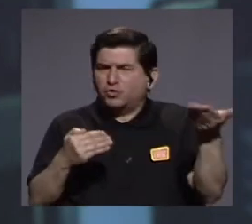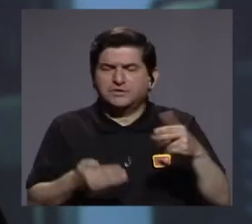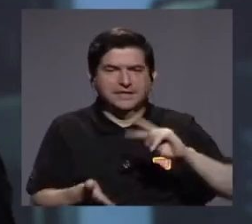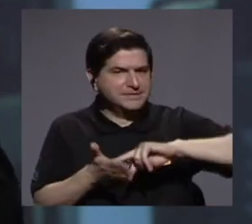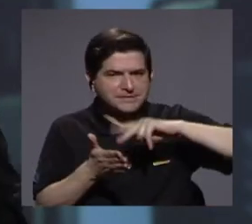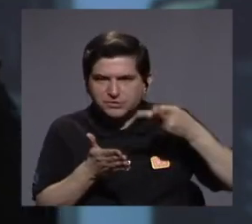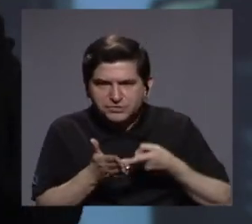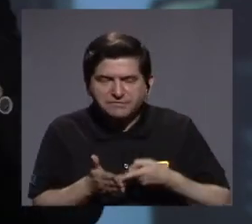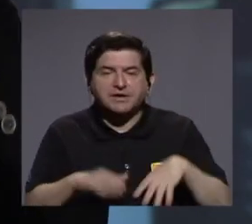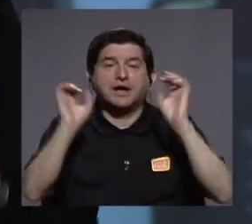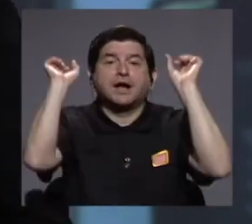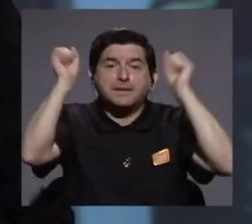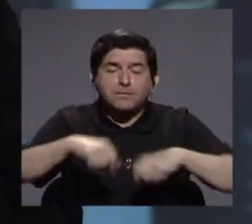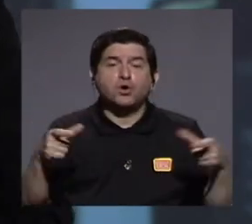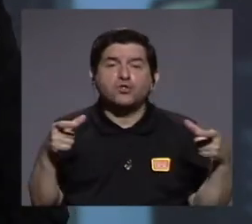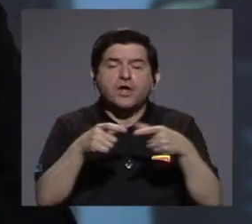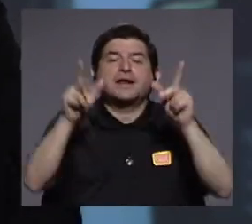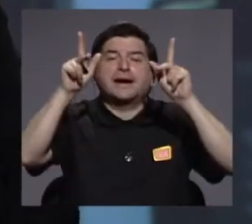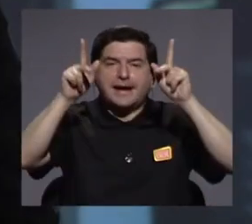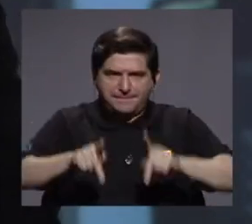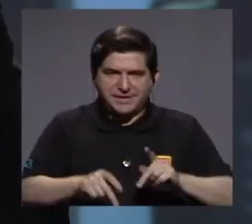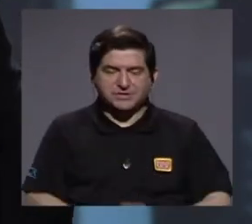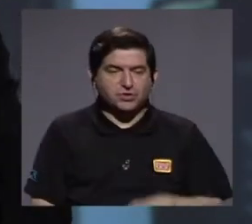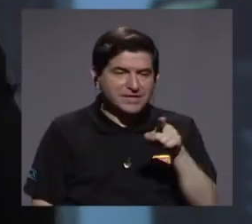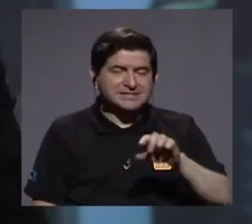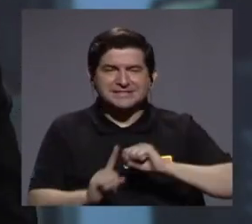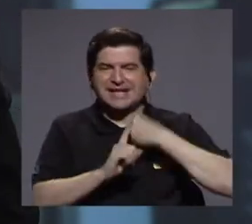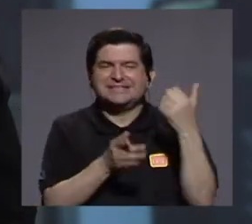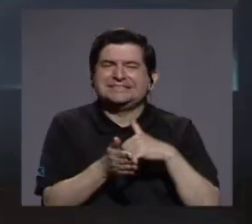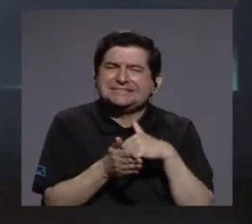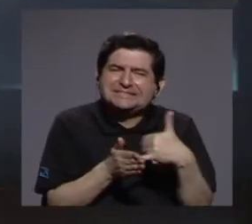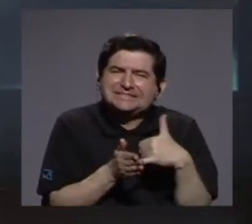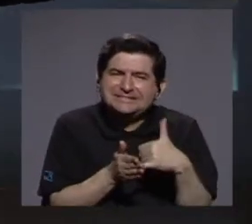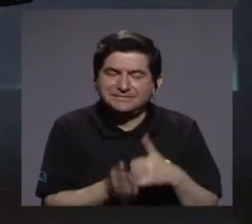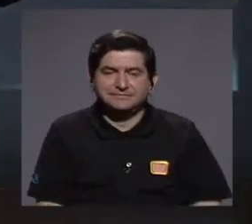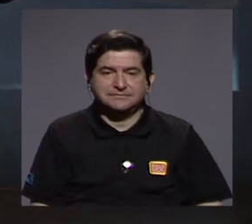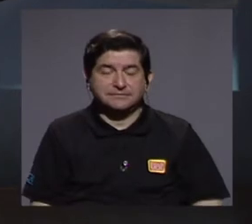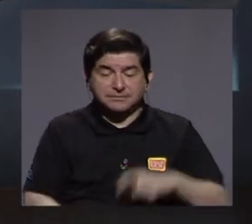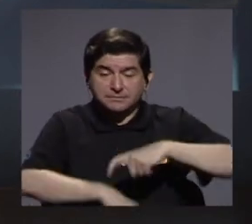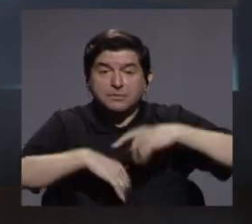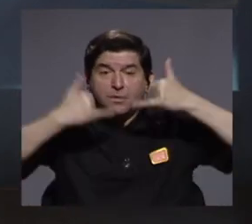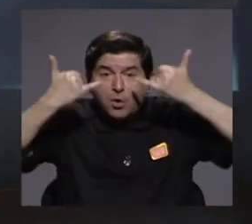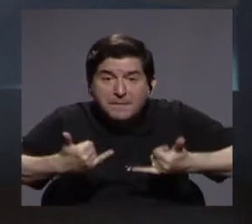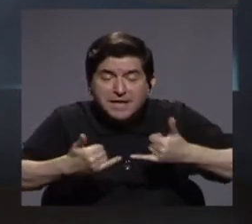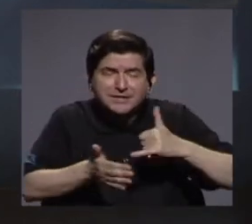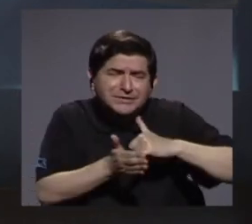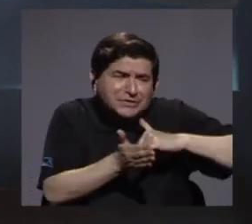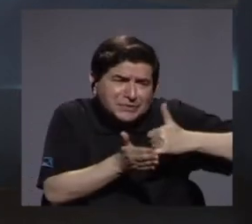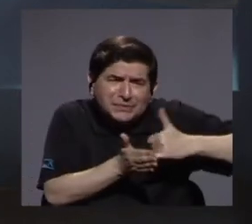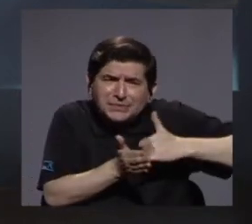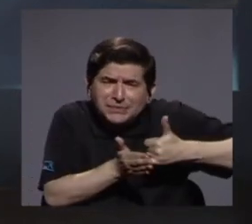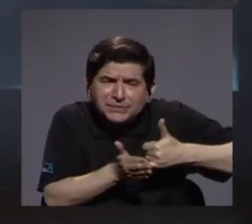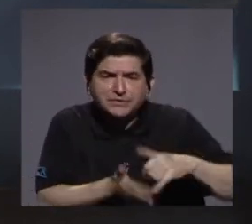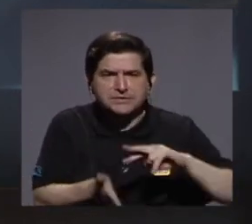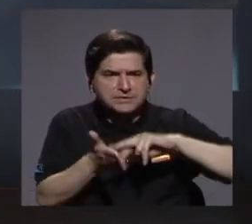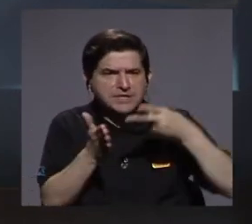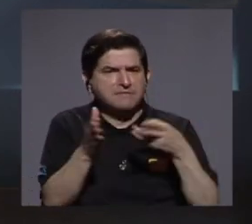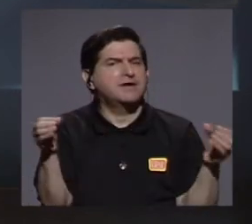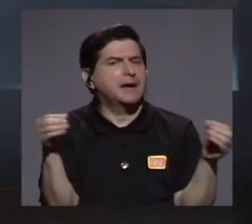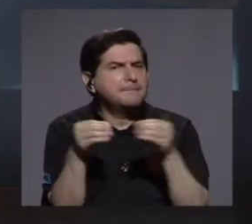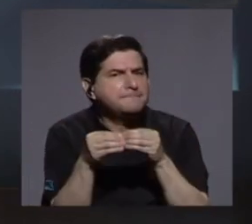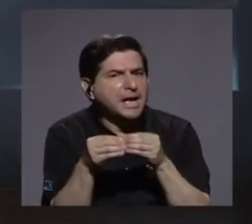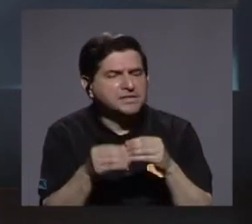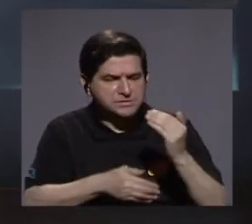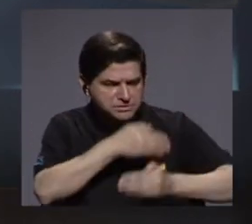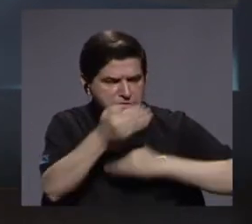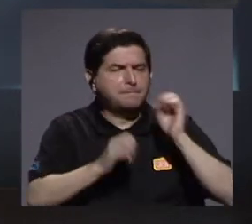no sea el poder conectar a personas que están en vulnerabilidad. Y en este instante esa vulnerabilidad nos lleva más allá porque nos